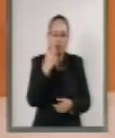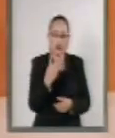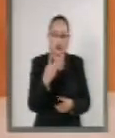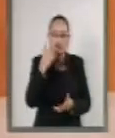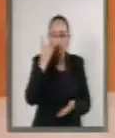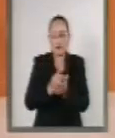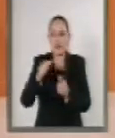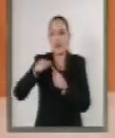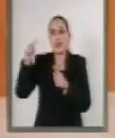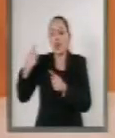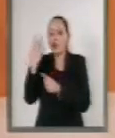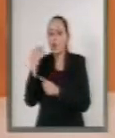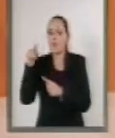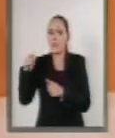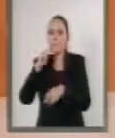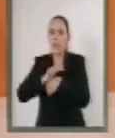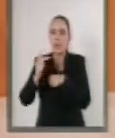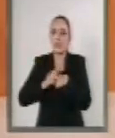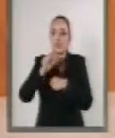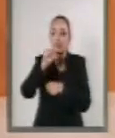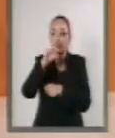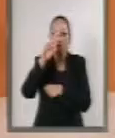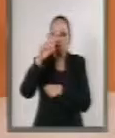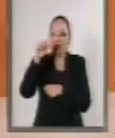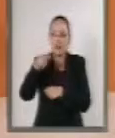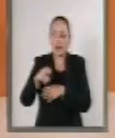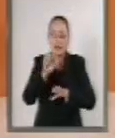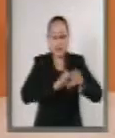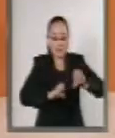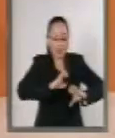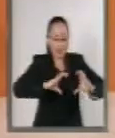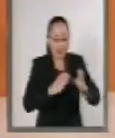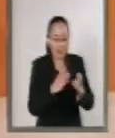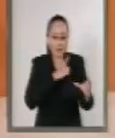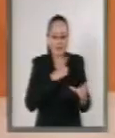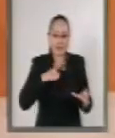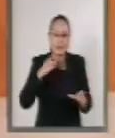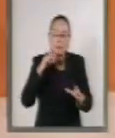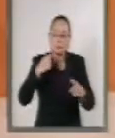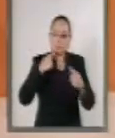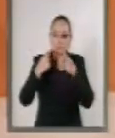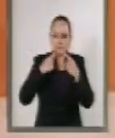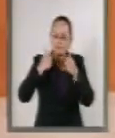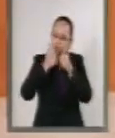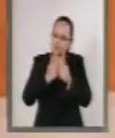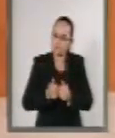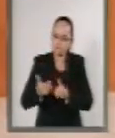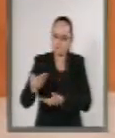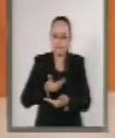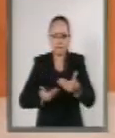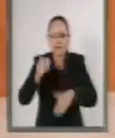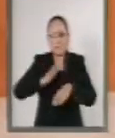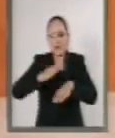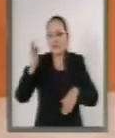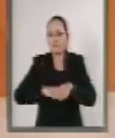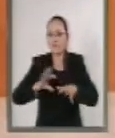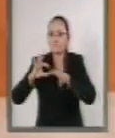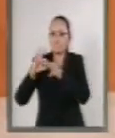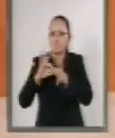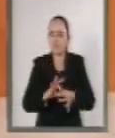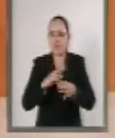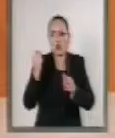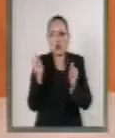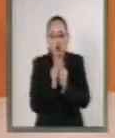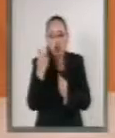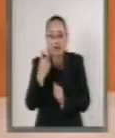9 en Sudán. La Embajada debe orientar su trabajo en un diálogo permanente para mejorar los lazos diplomáticos con estos países,